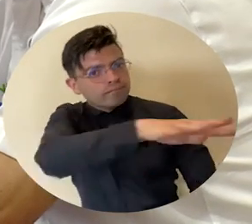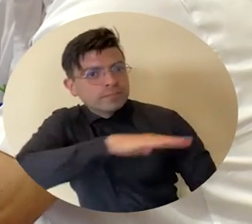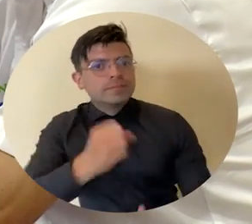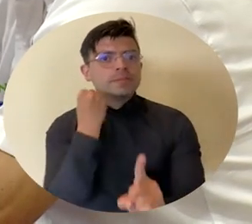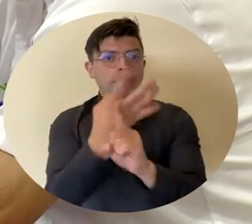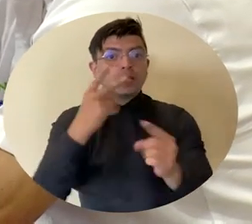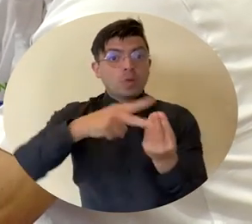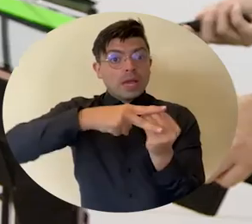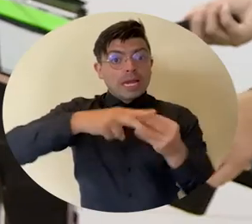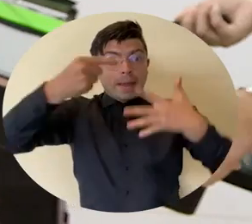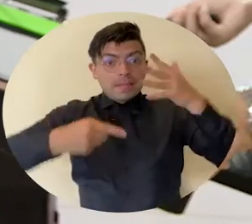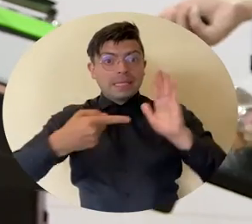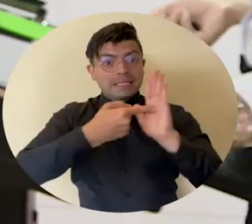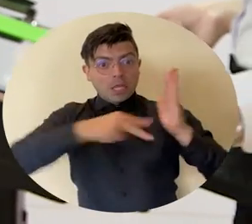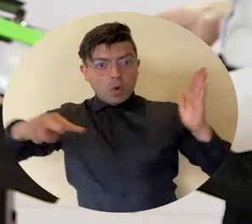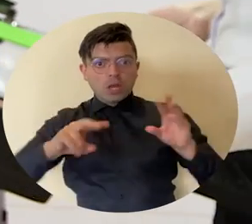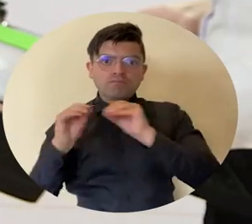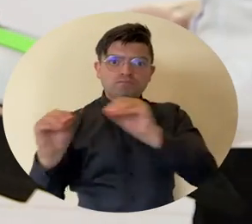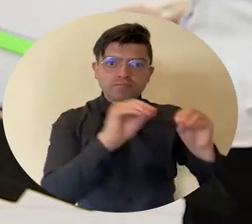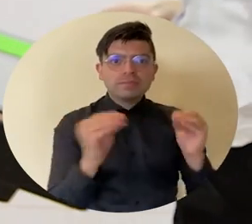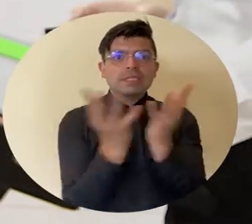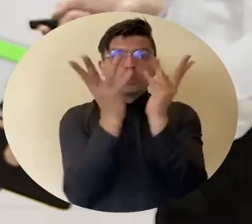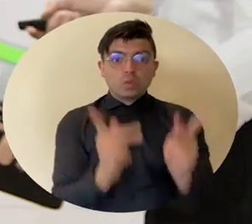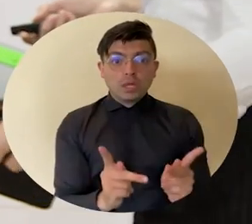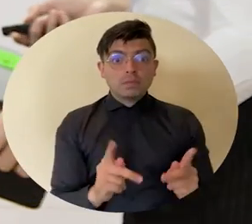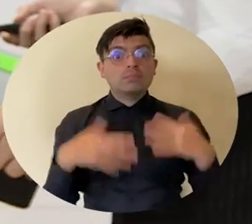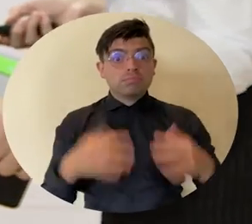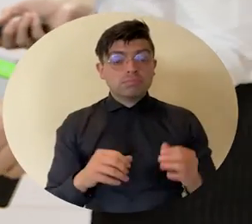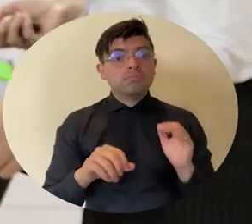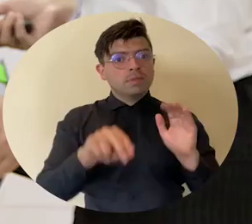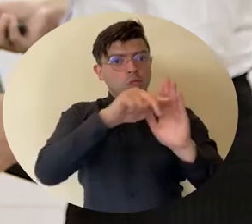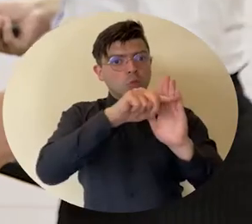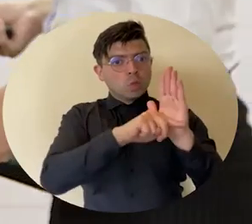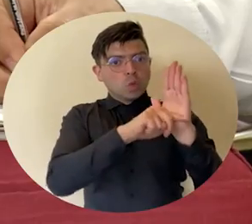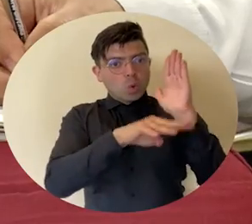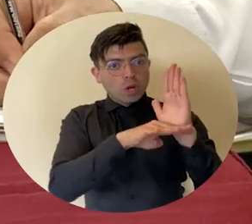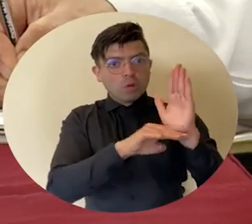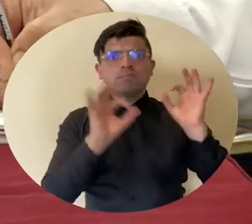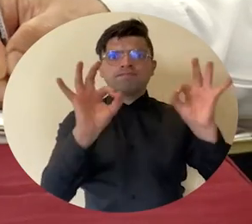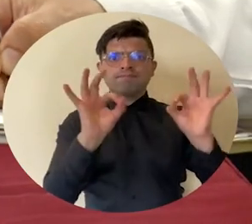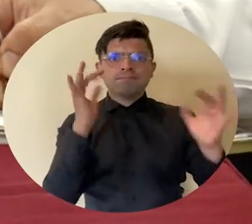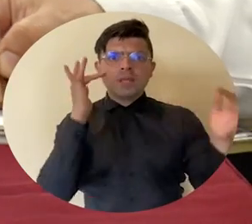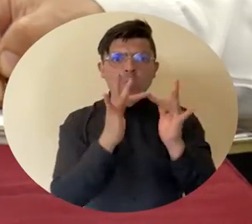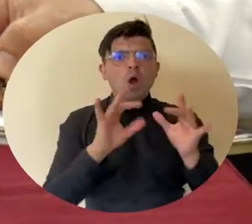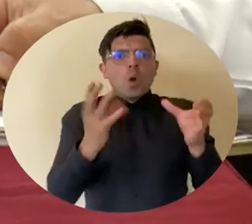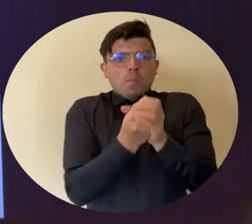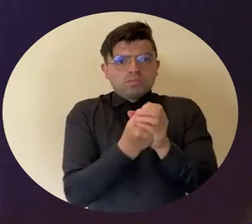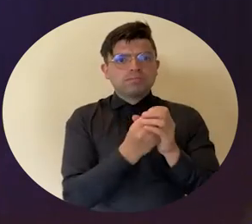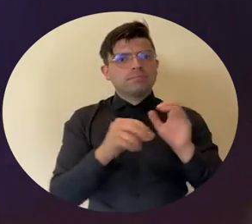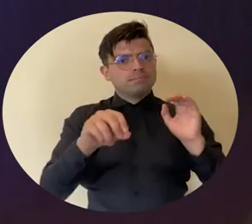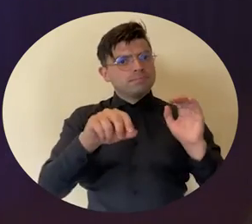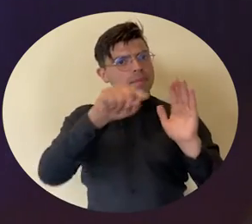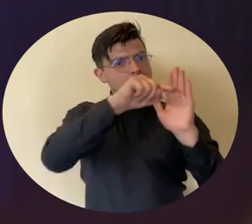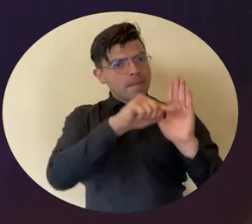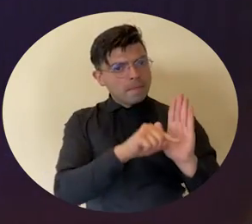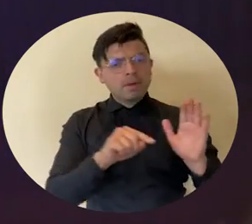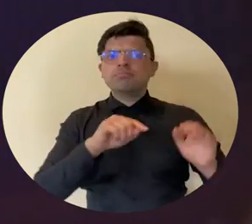formación de estudiantes, la pertinencia del currículo, las políticas de inclusión, innovación y emprendimiento, entre otros factores.